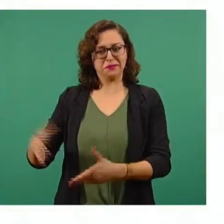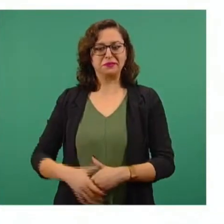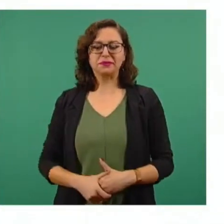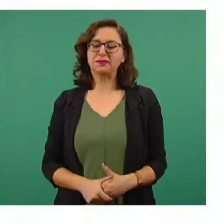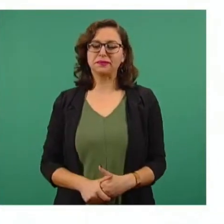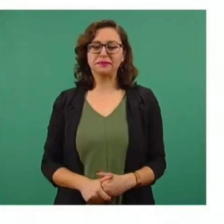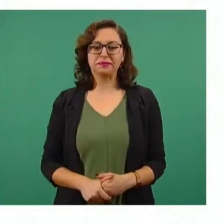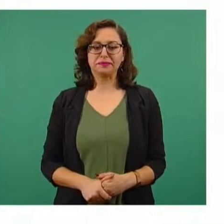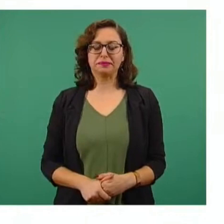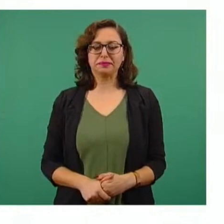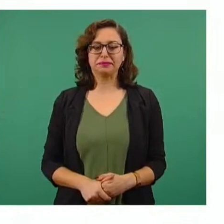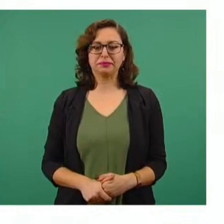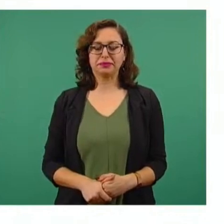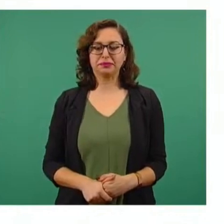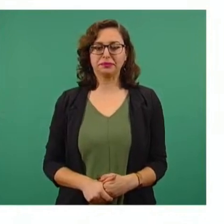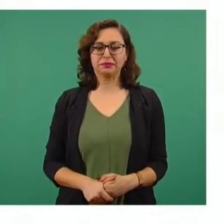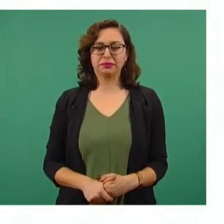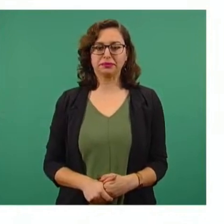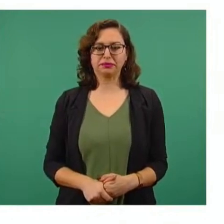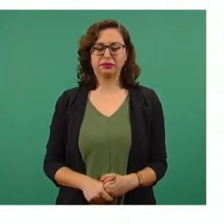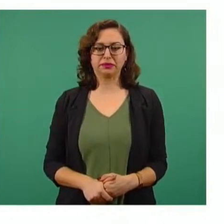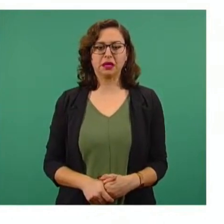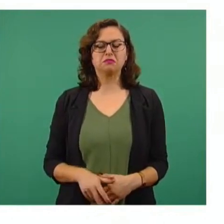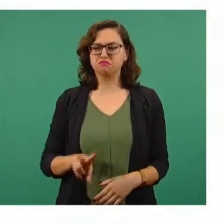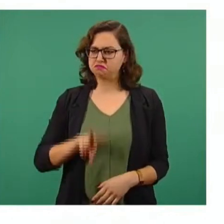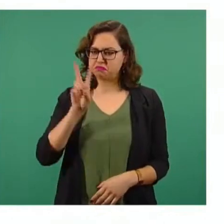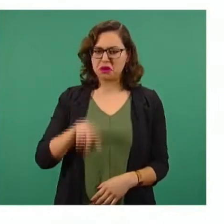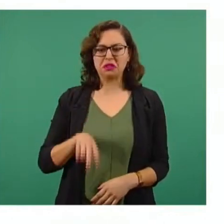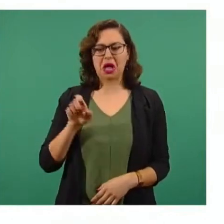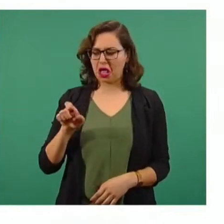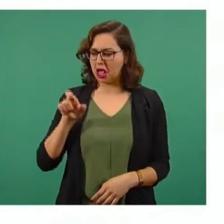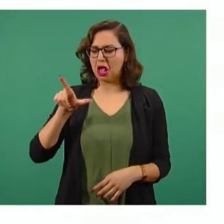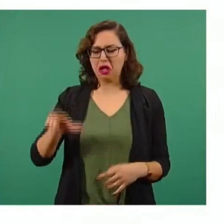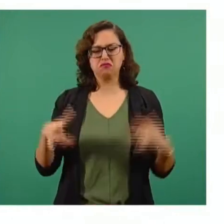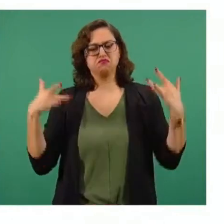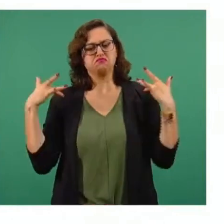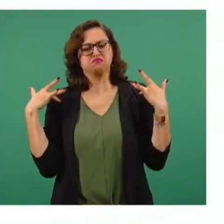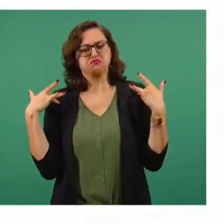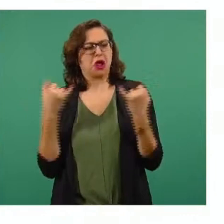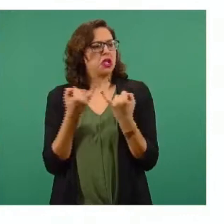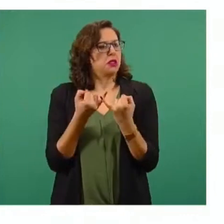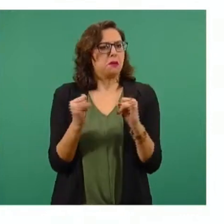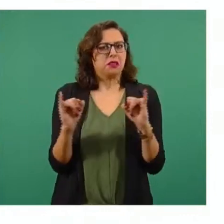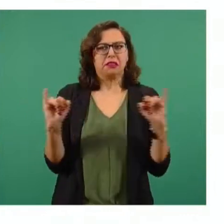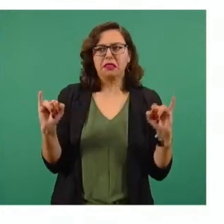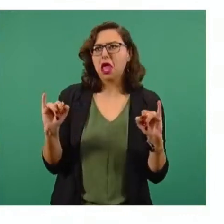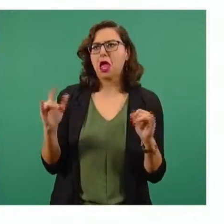pluralidad, imparcialidad, independencia,